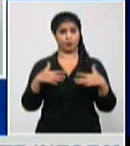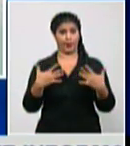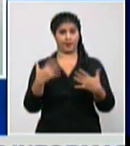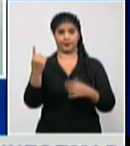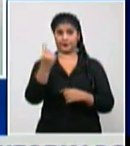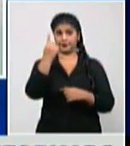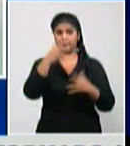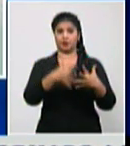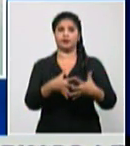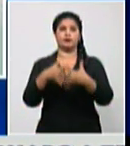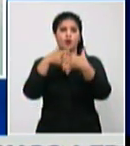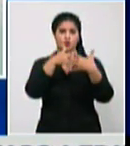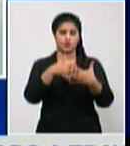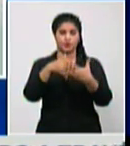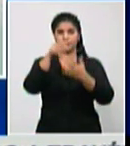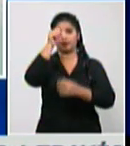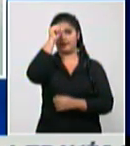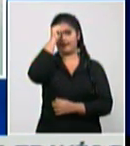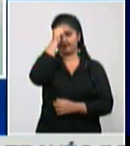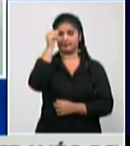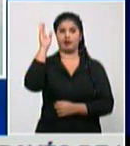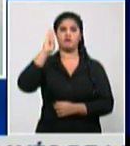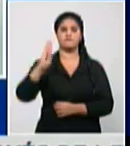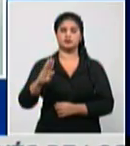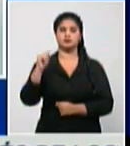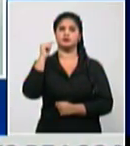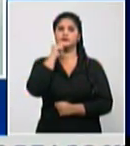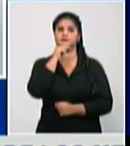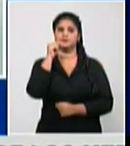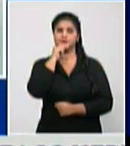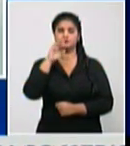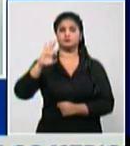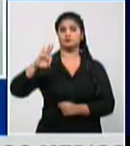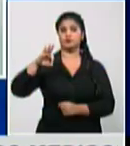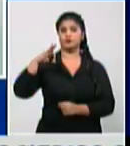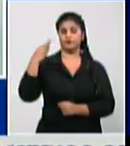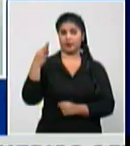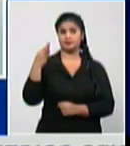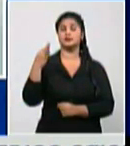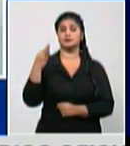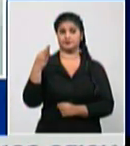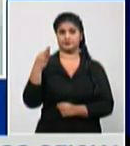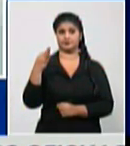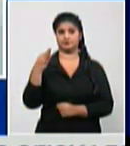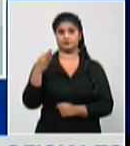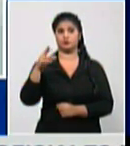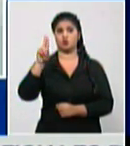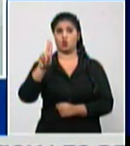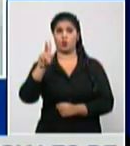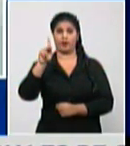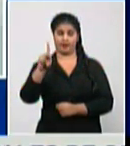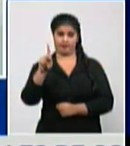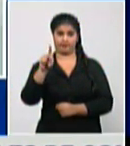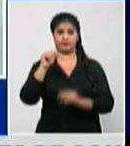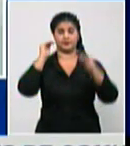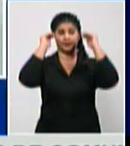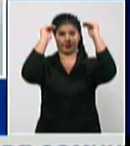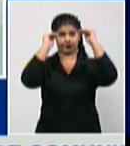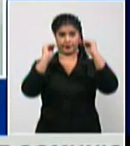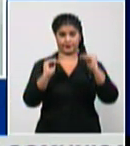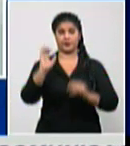la India Brasil Rusia Francia Reino Unido y en este orden de los países de la mayor afectación